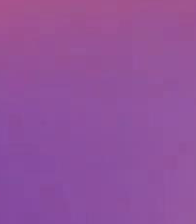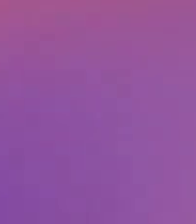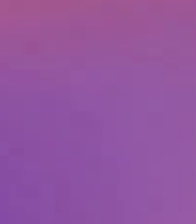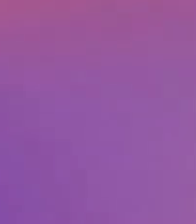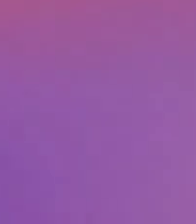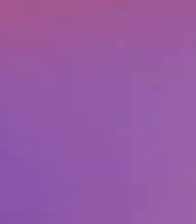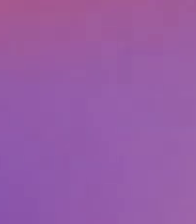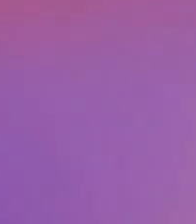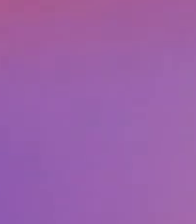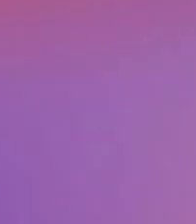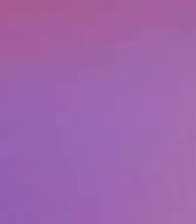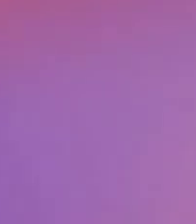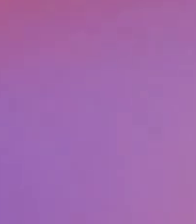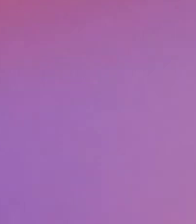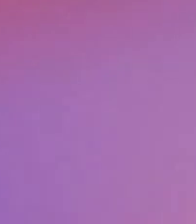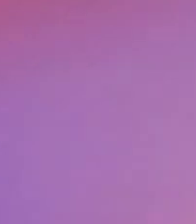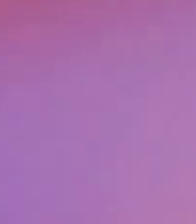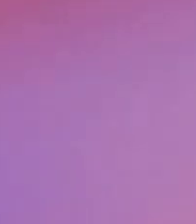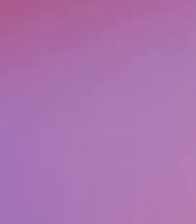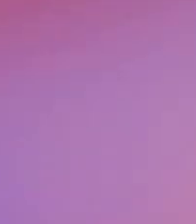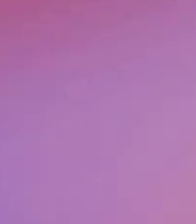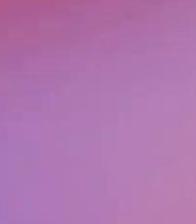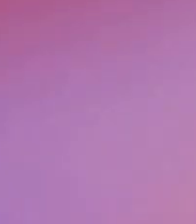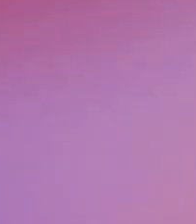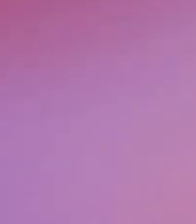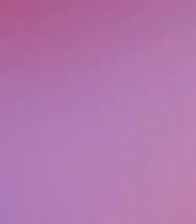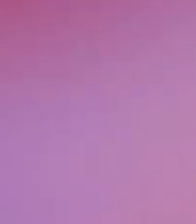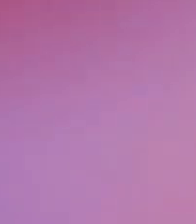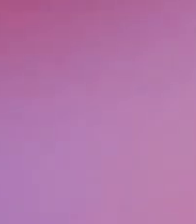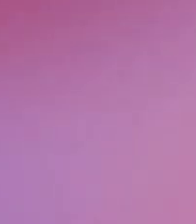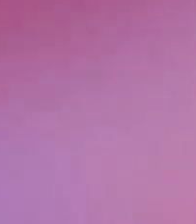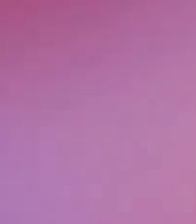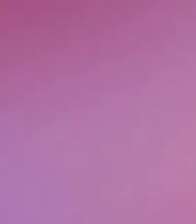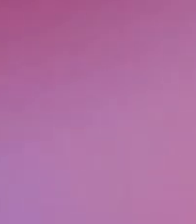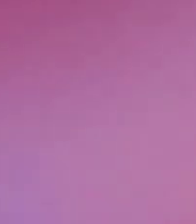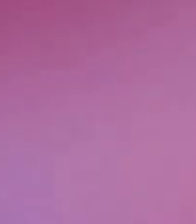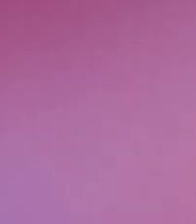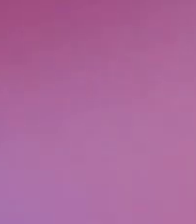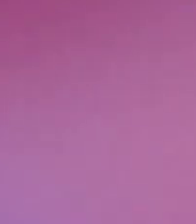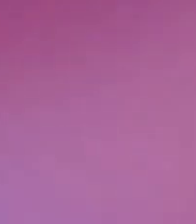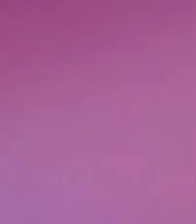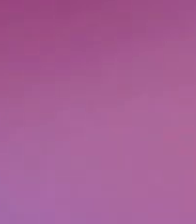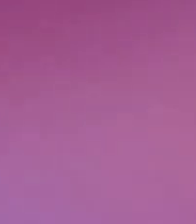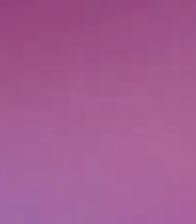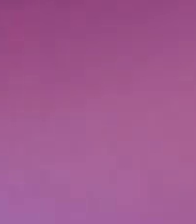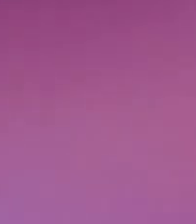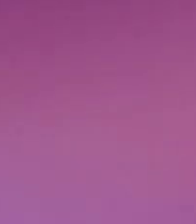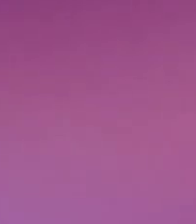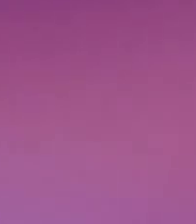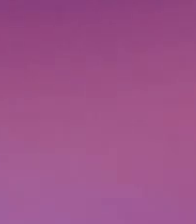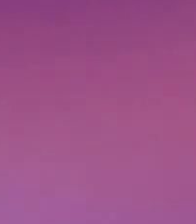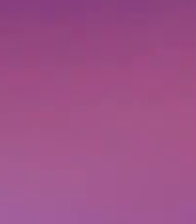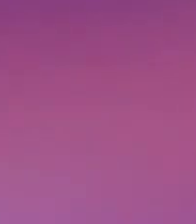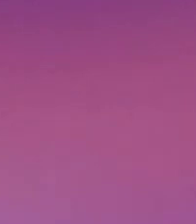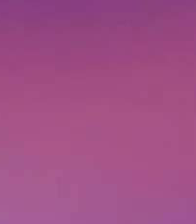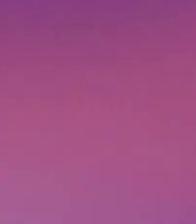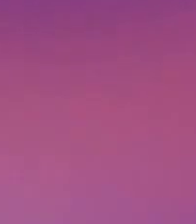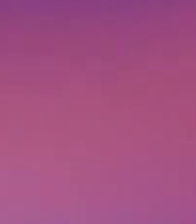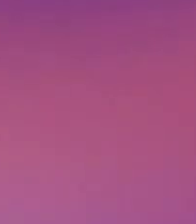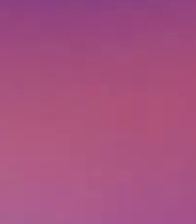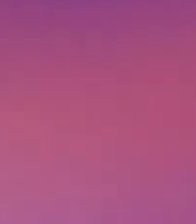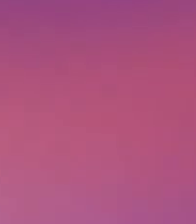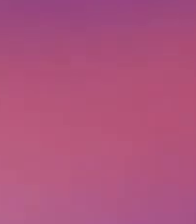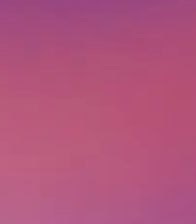Si requieres consultar los libros de texto en versión digital, recuerda que los puedes encontrar en la página conalitec.cep